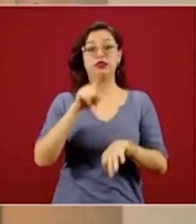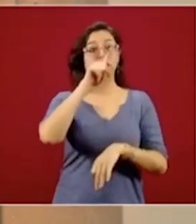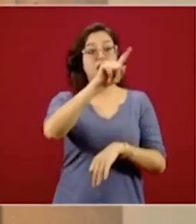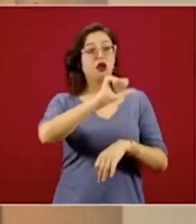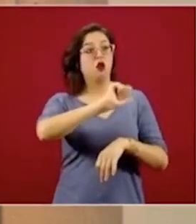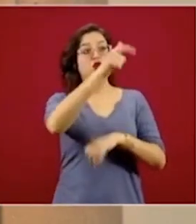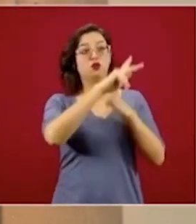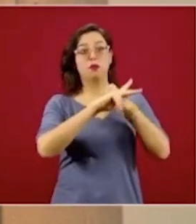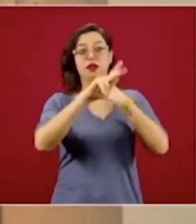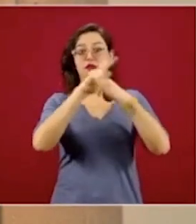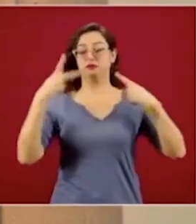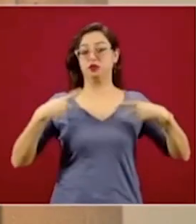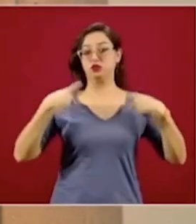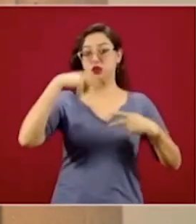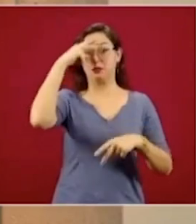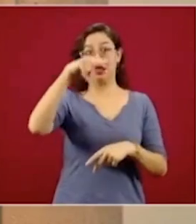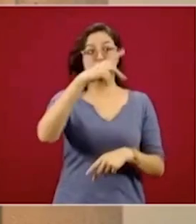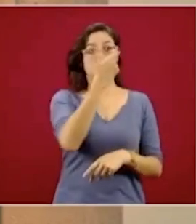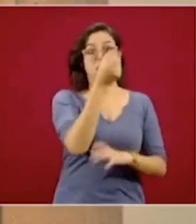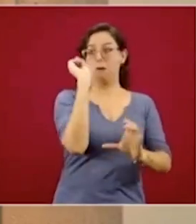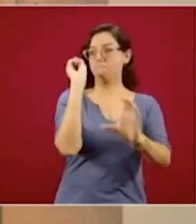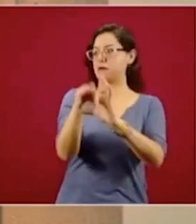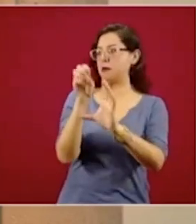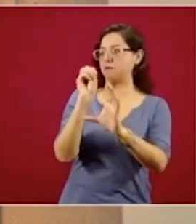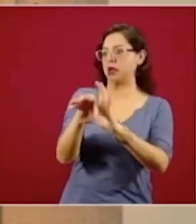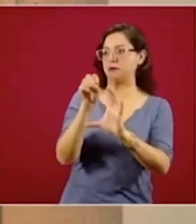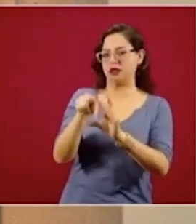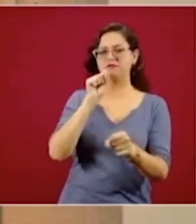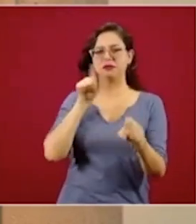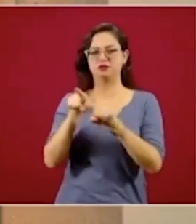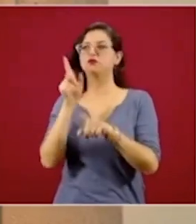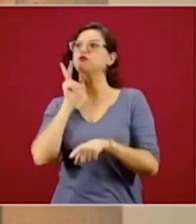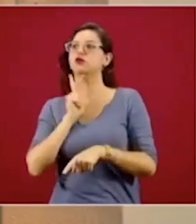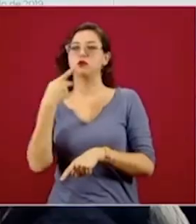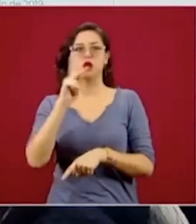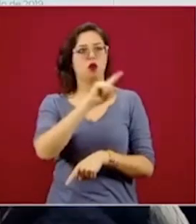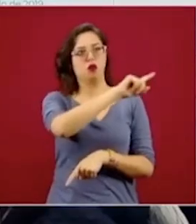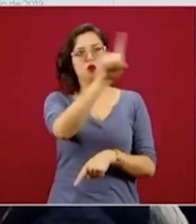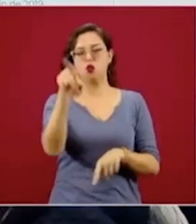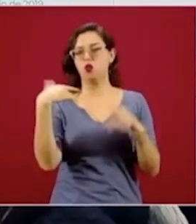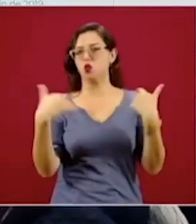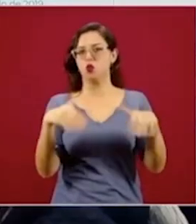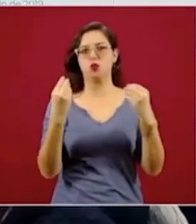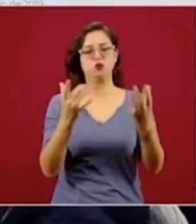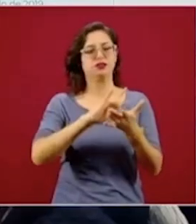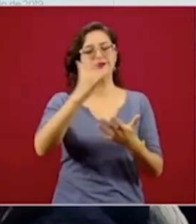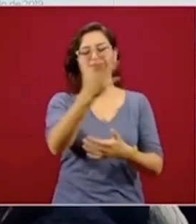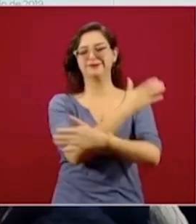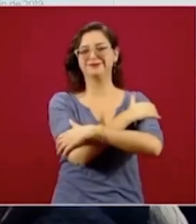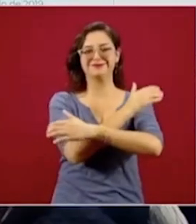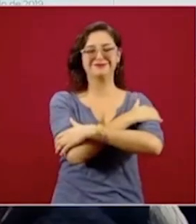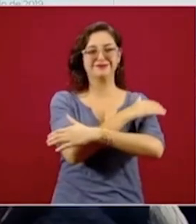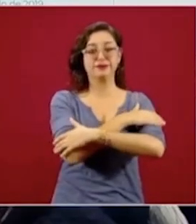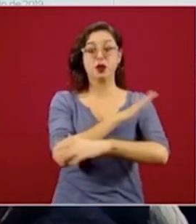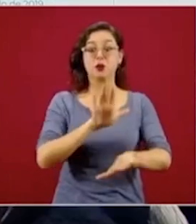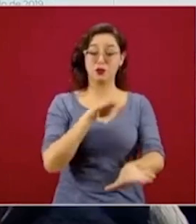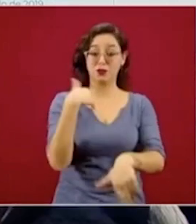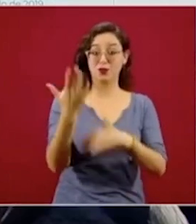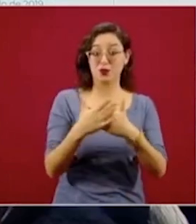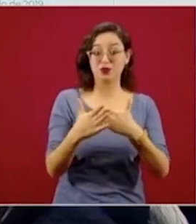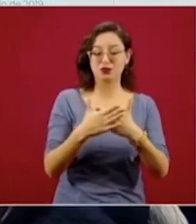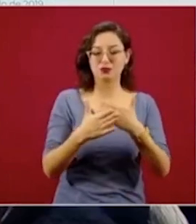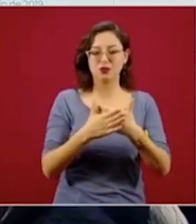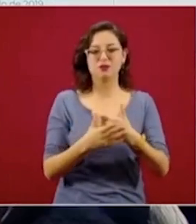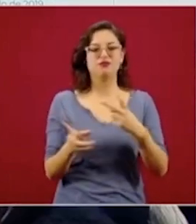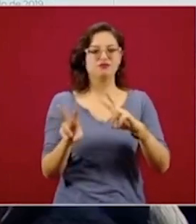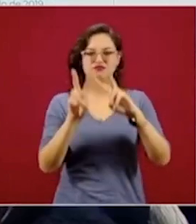están apoyando el desarrollo de las familias y de nuestro país desde fuera. Un gran abrazo para ellos. Comentarles que muy próximamente estaremos